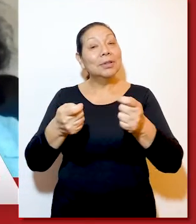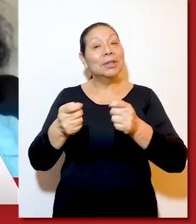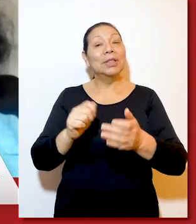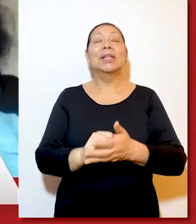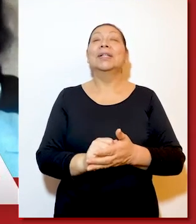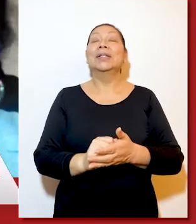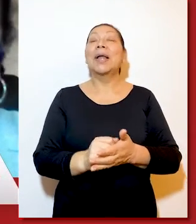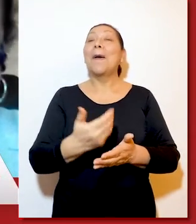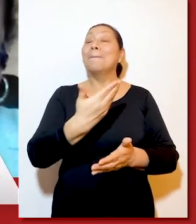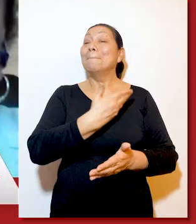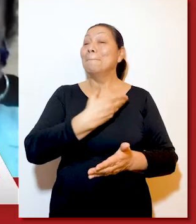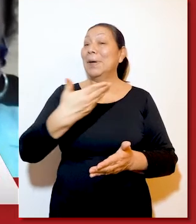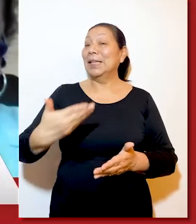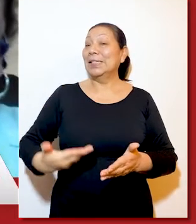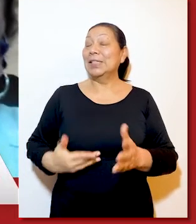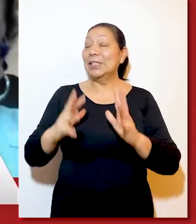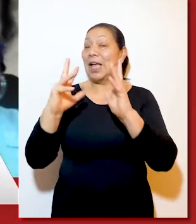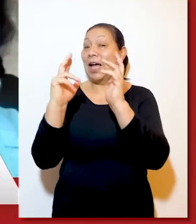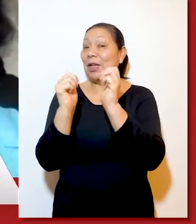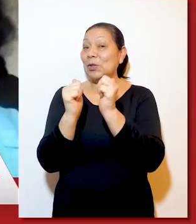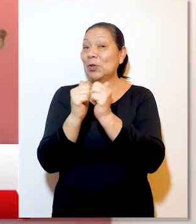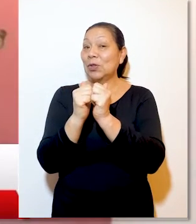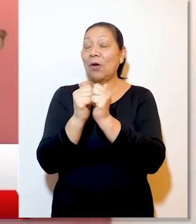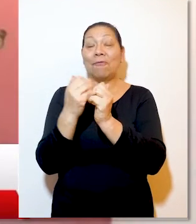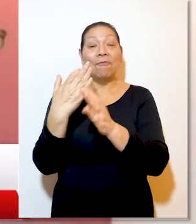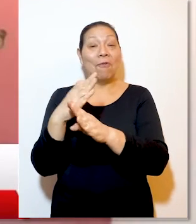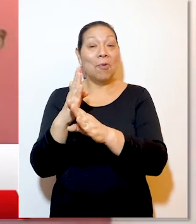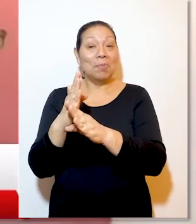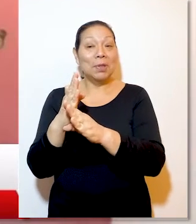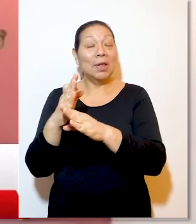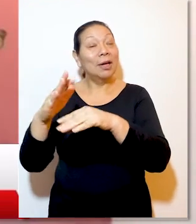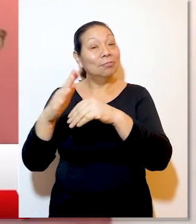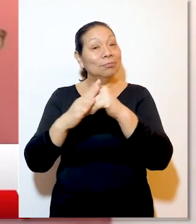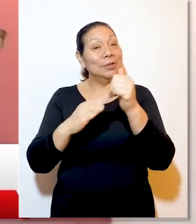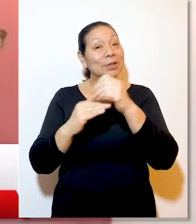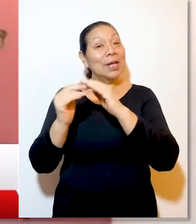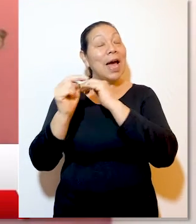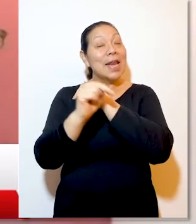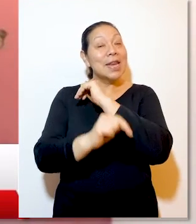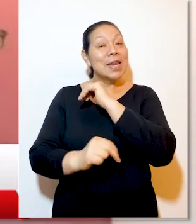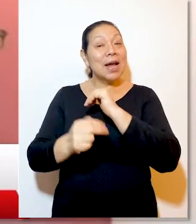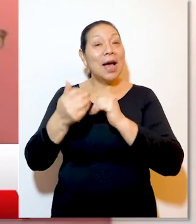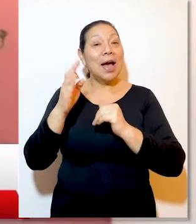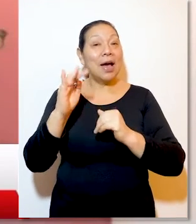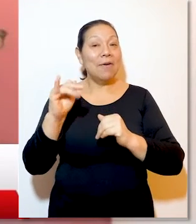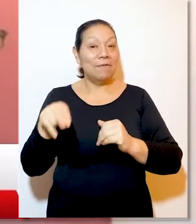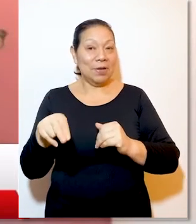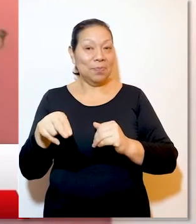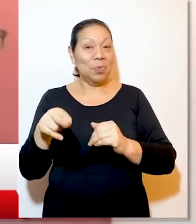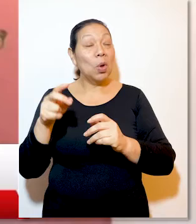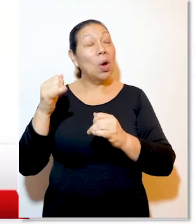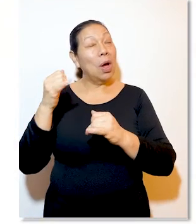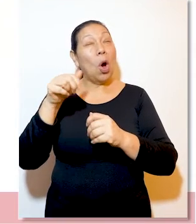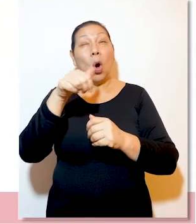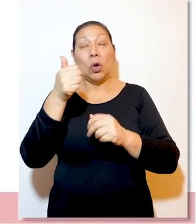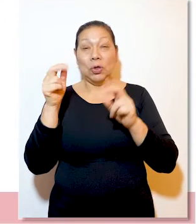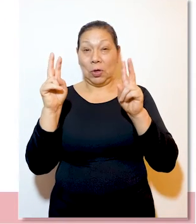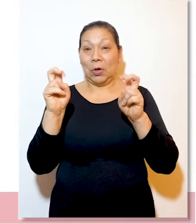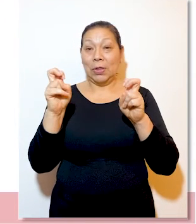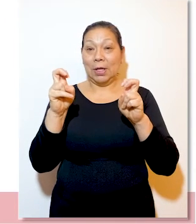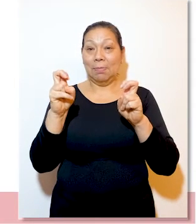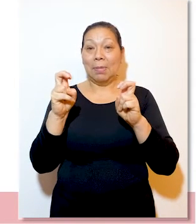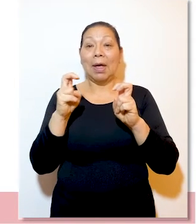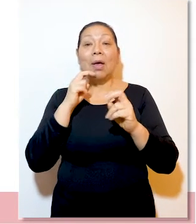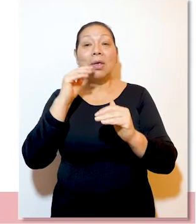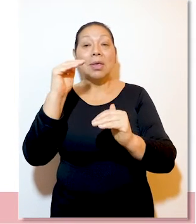la moderadora fue León y Roca, presidenta de la Asociación para el Fomento de la Infraestructura Nacional, AFIN. El último